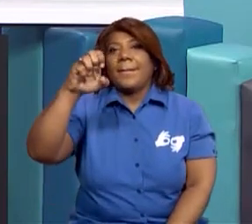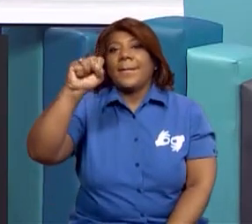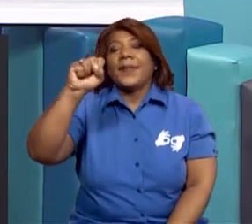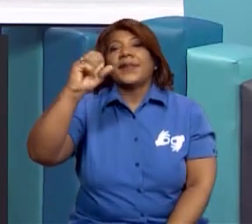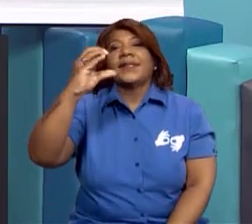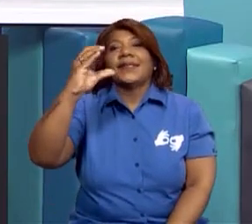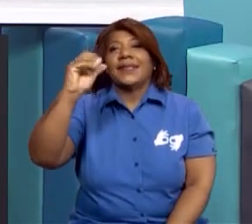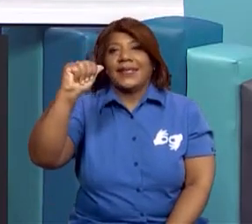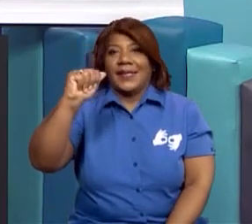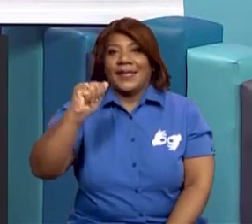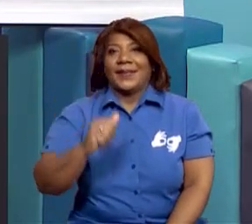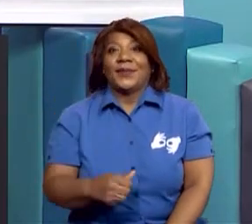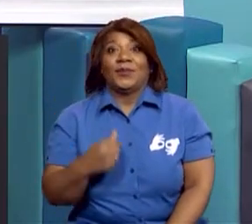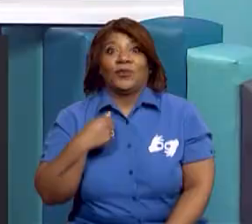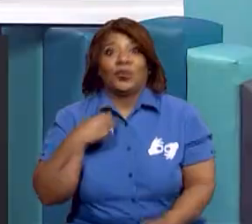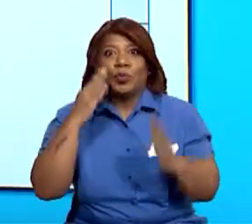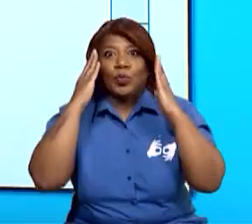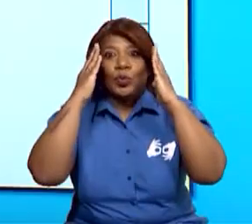palabra pesca.